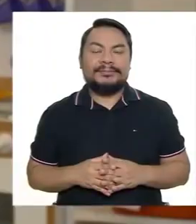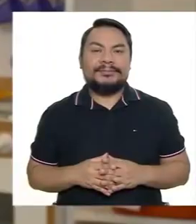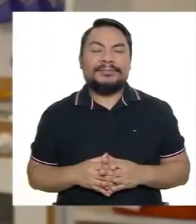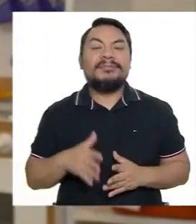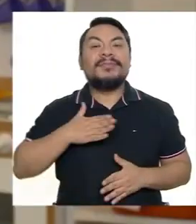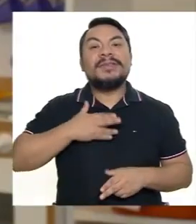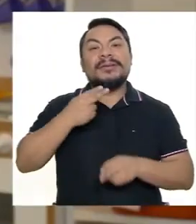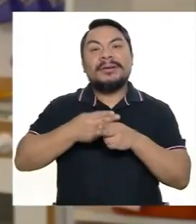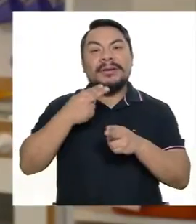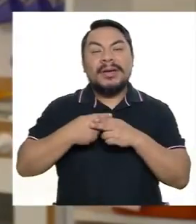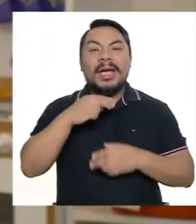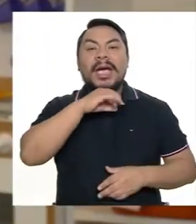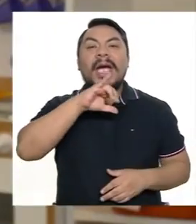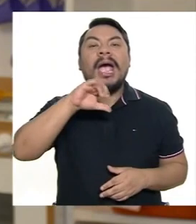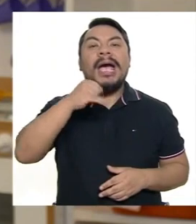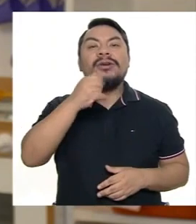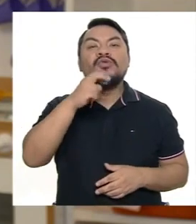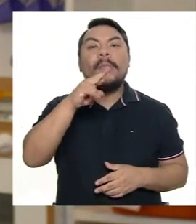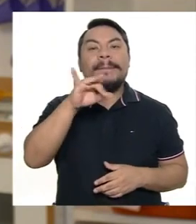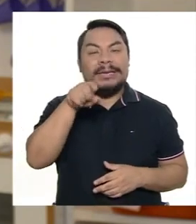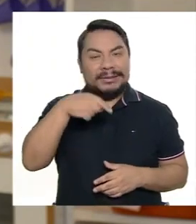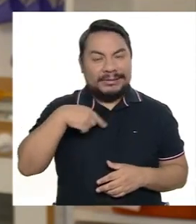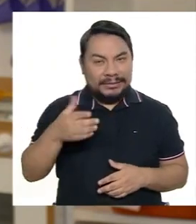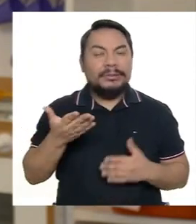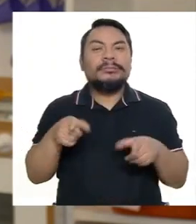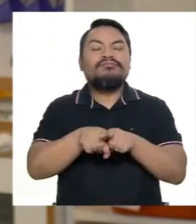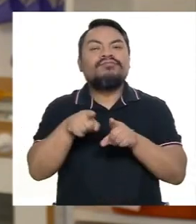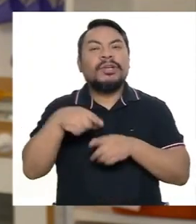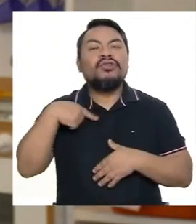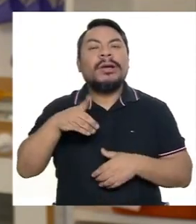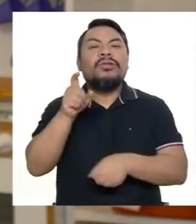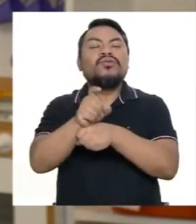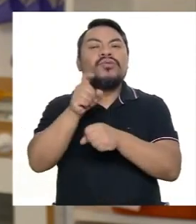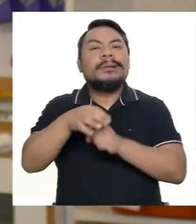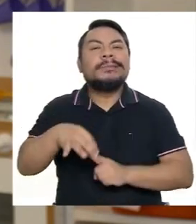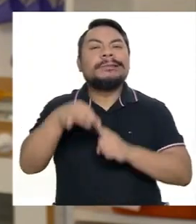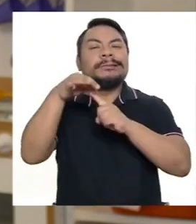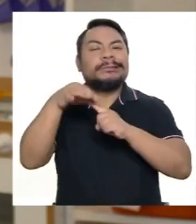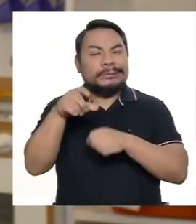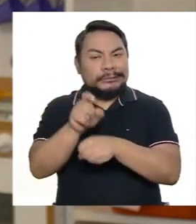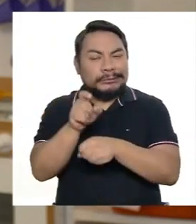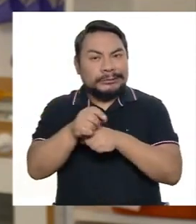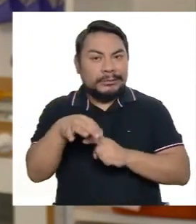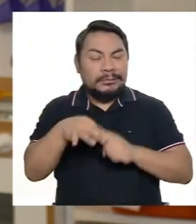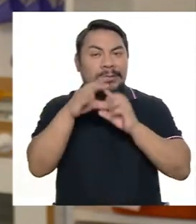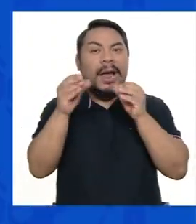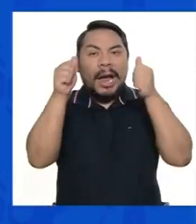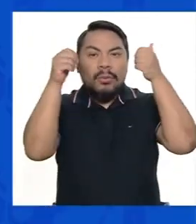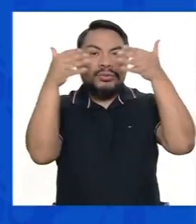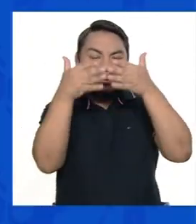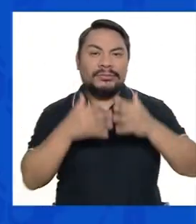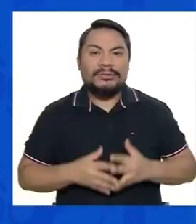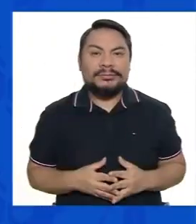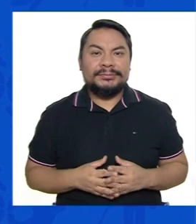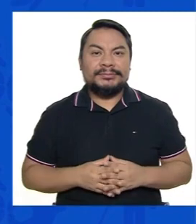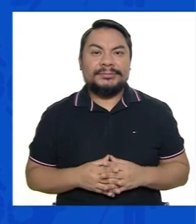Mi nombre es Harumi Angulo Soy licenciada en educación especial y tengo una especialización en autismo